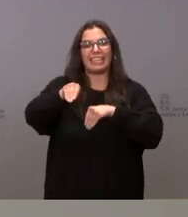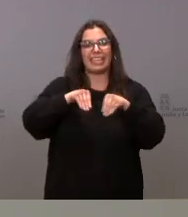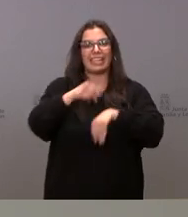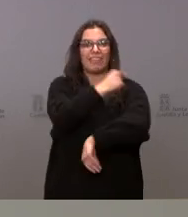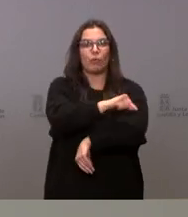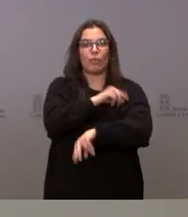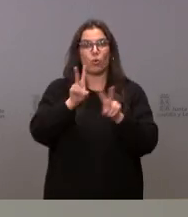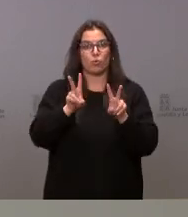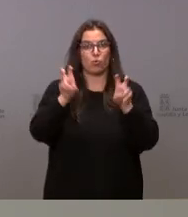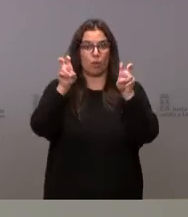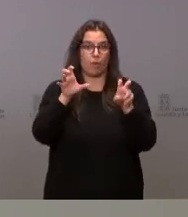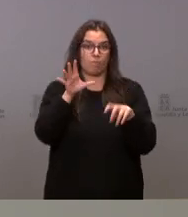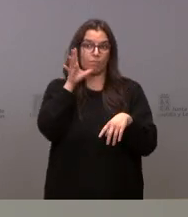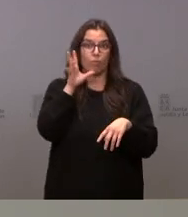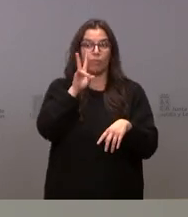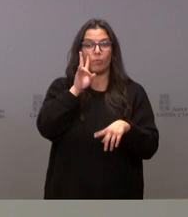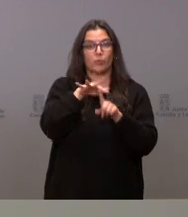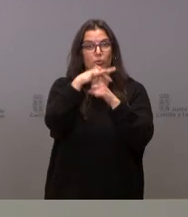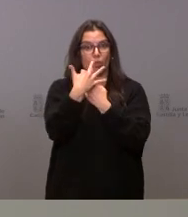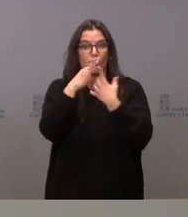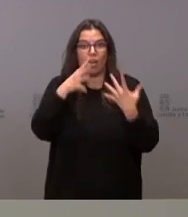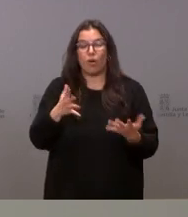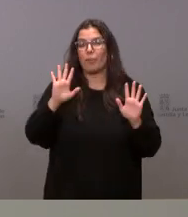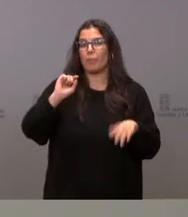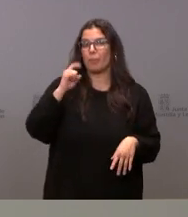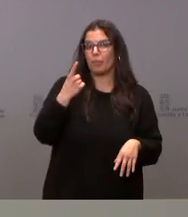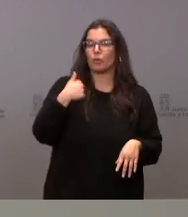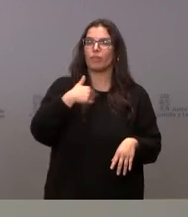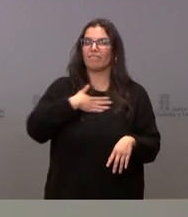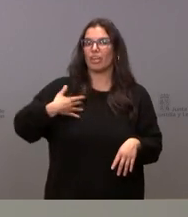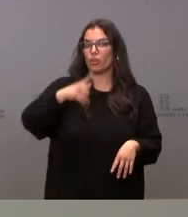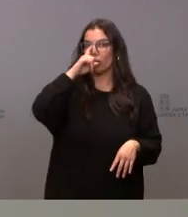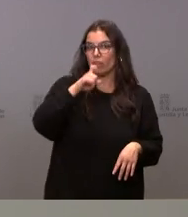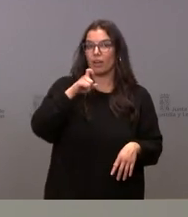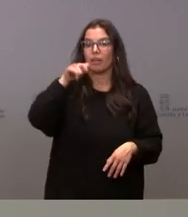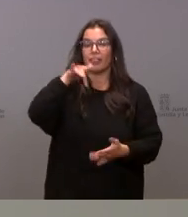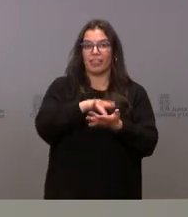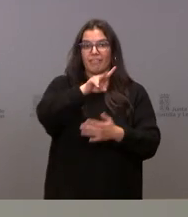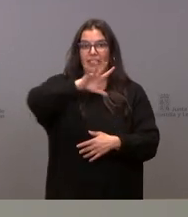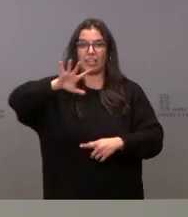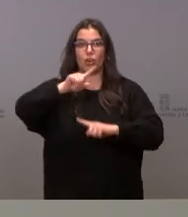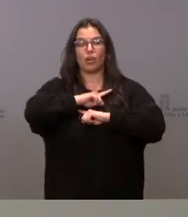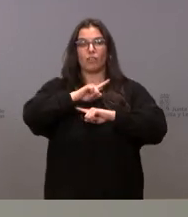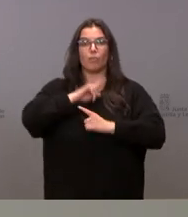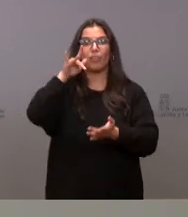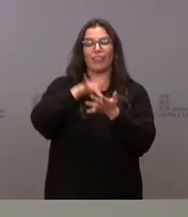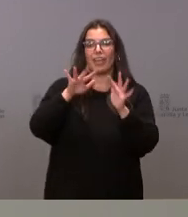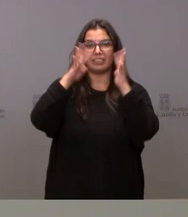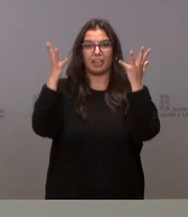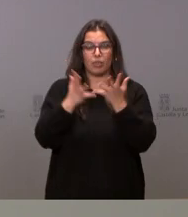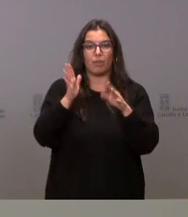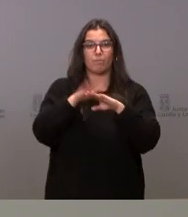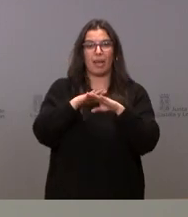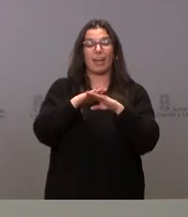vacunación ante la situación que tenemos en este momento. Pero antes quería recordar este 25 de noviembre, que es el Día Internacional de la